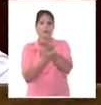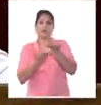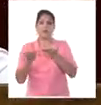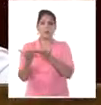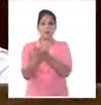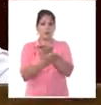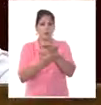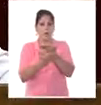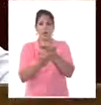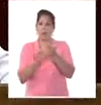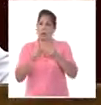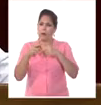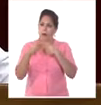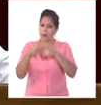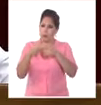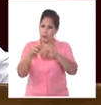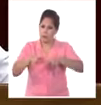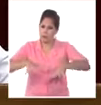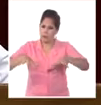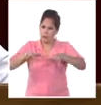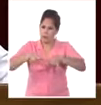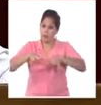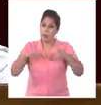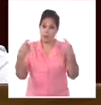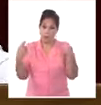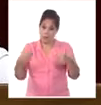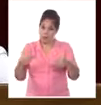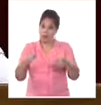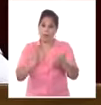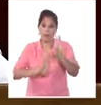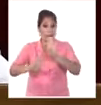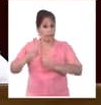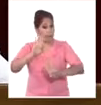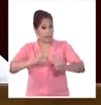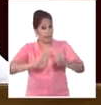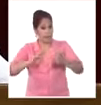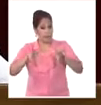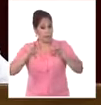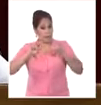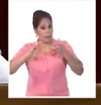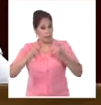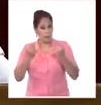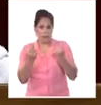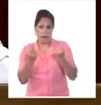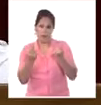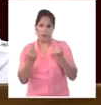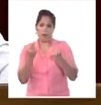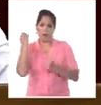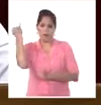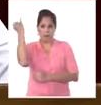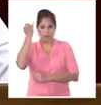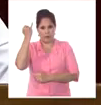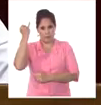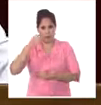premisas para la solución de los conflictos y defiende un nuevo orden económico internacional.